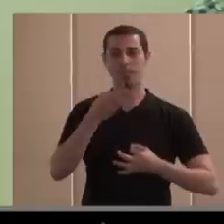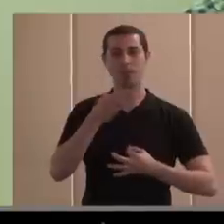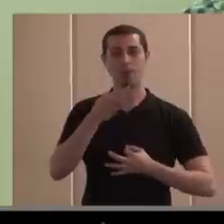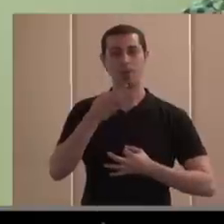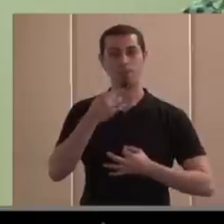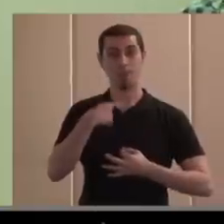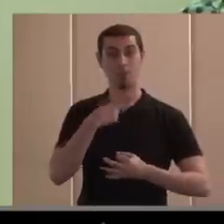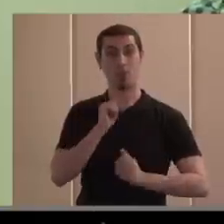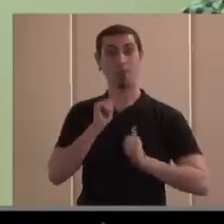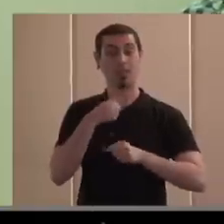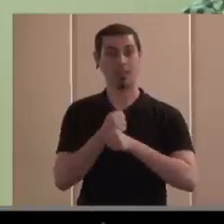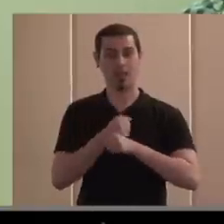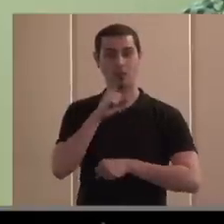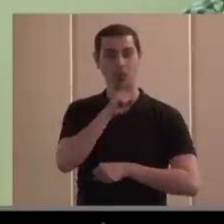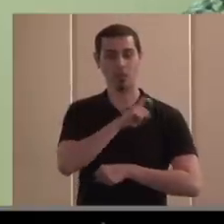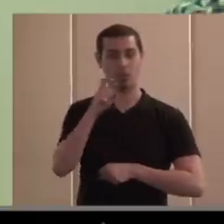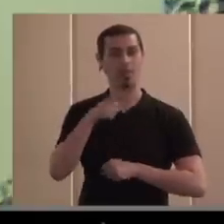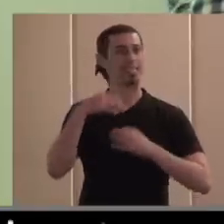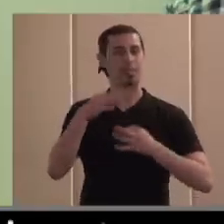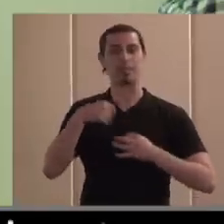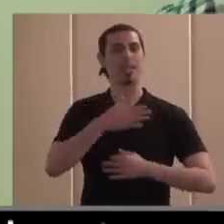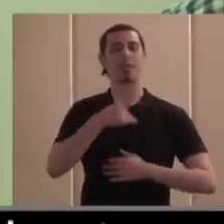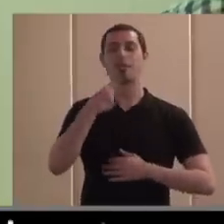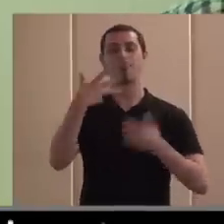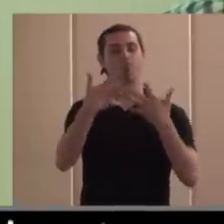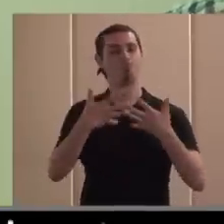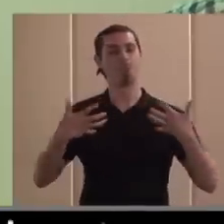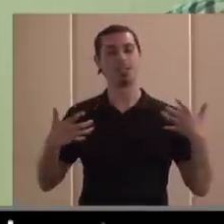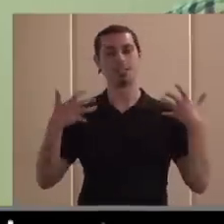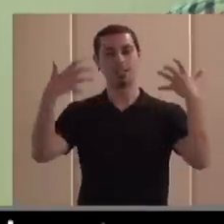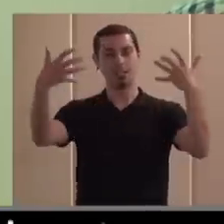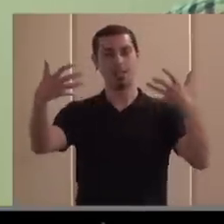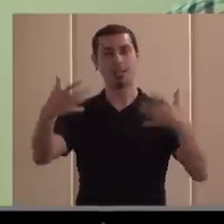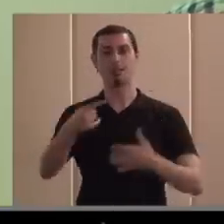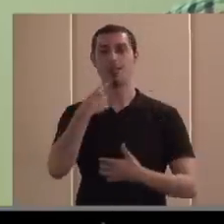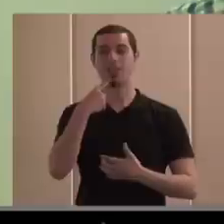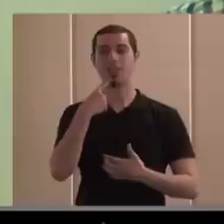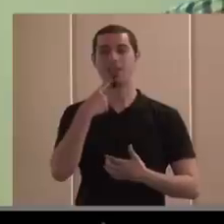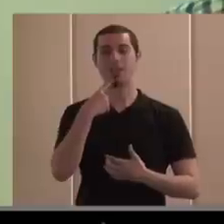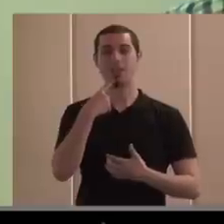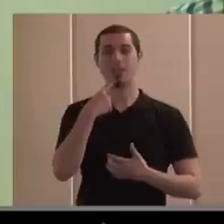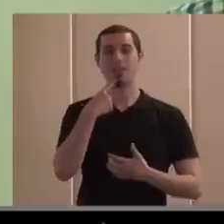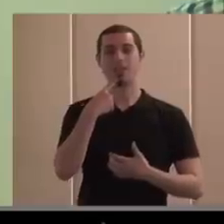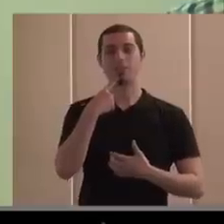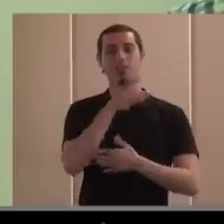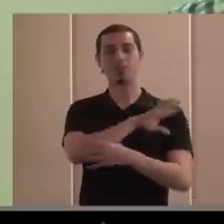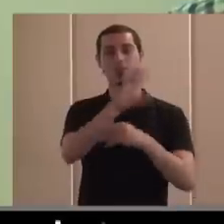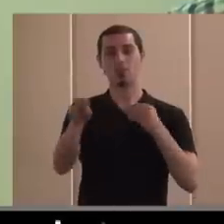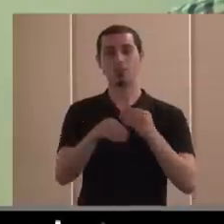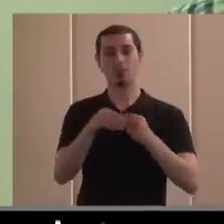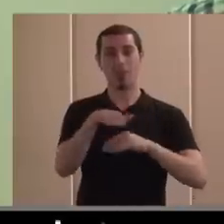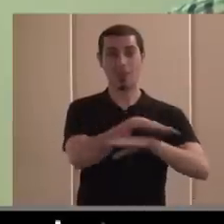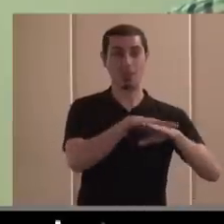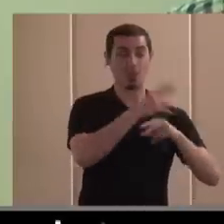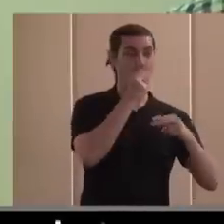en la fundación entré en la fundación es el mensaje que siempre estaba ahí como un mantra que nuestro papel es complementario al de las administraciones